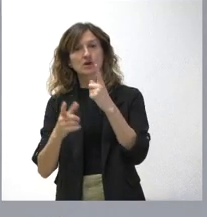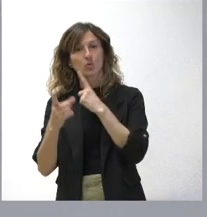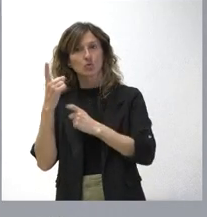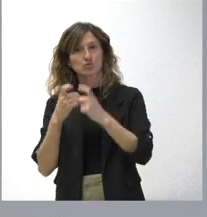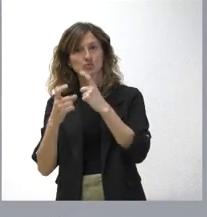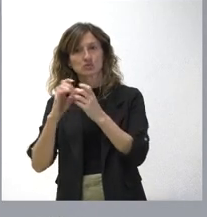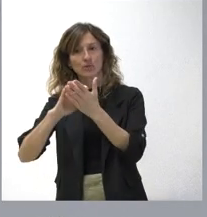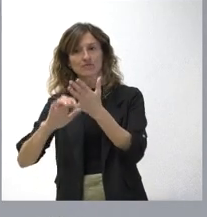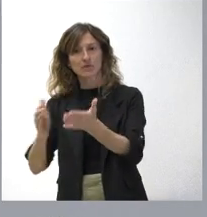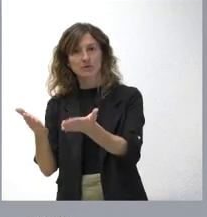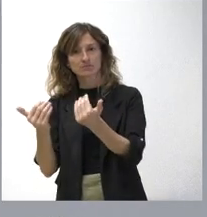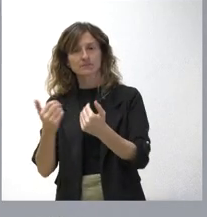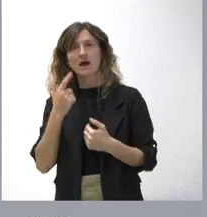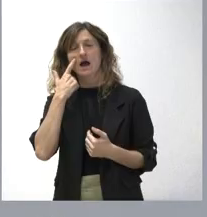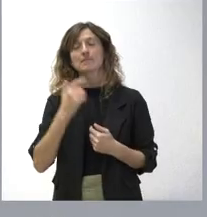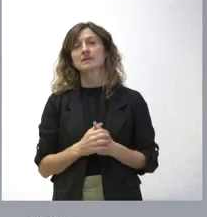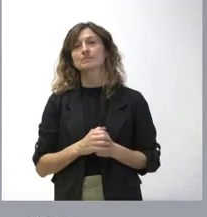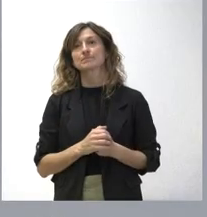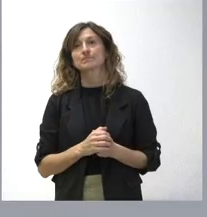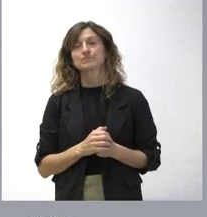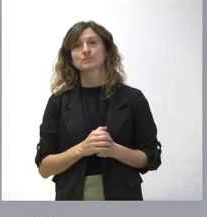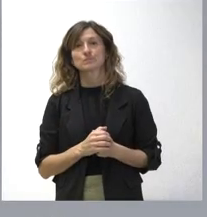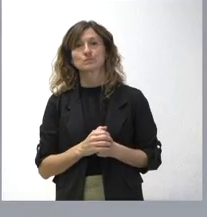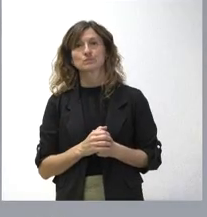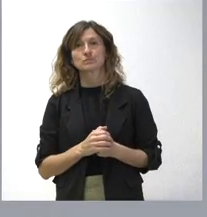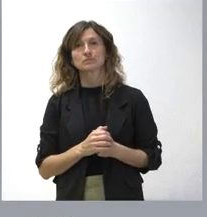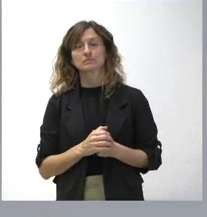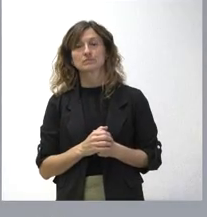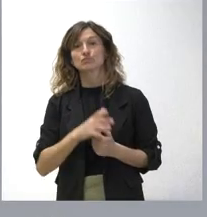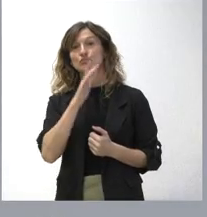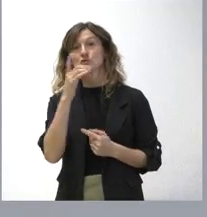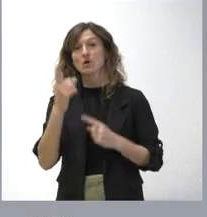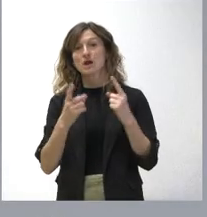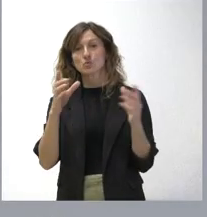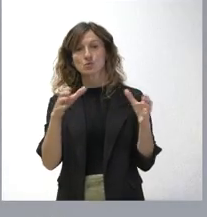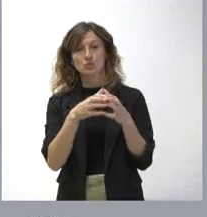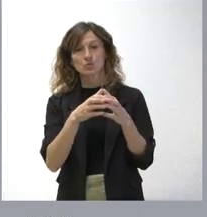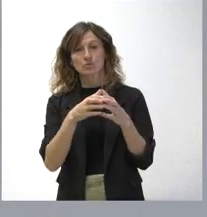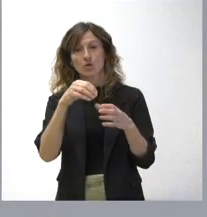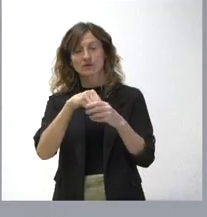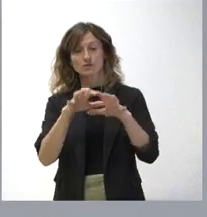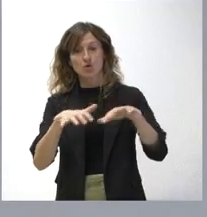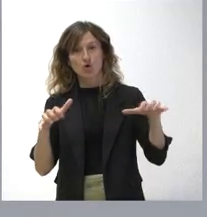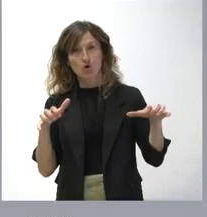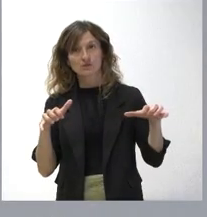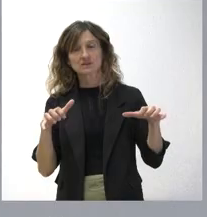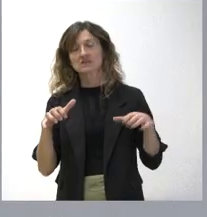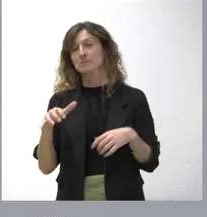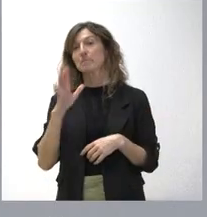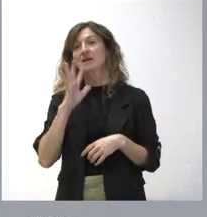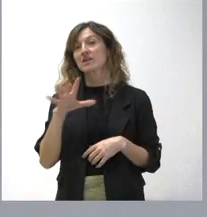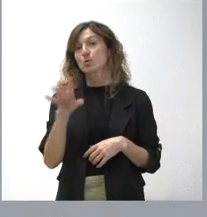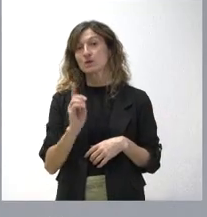Y eso es lo que algunos de los grupos de las cortes parece que no han entendido.